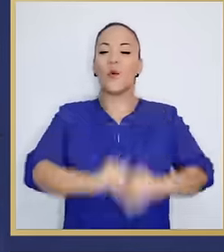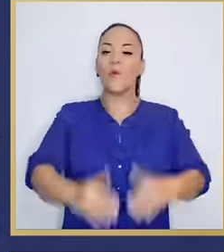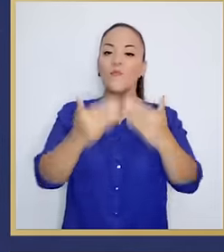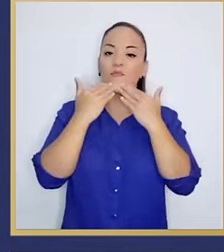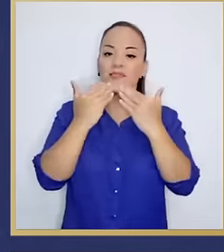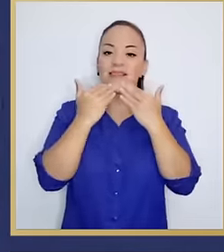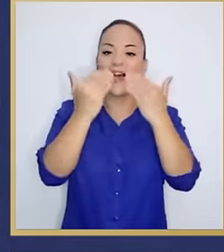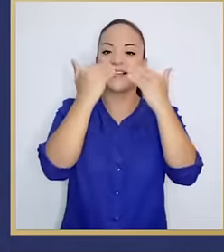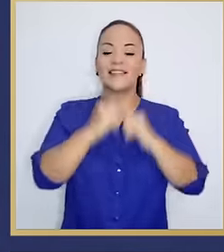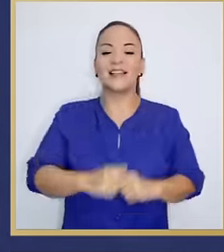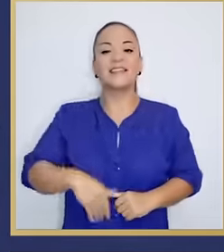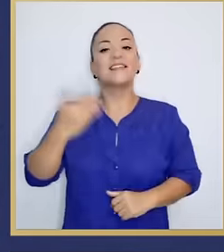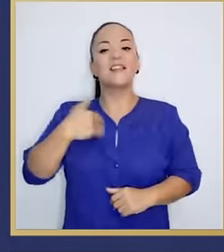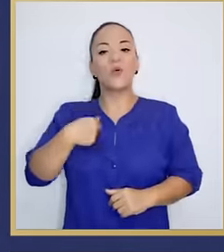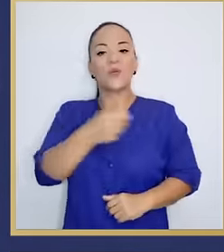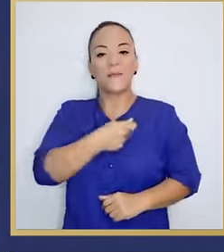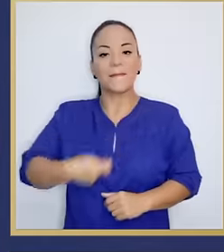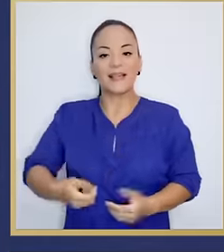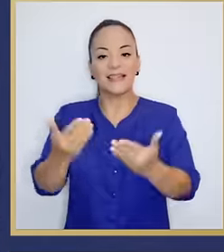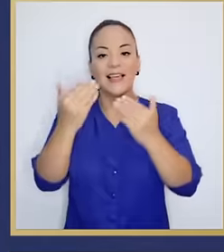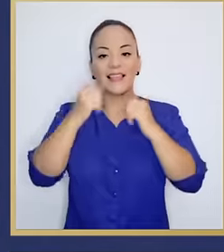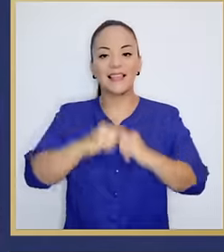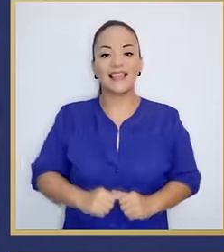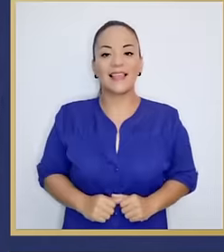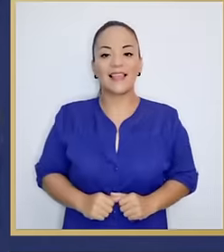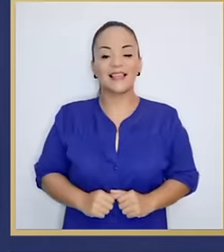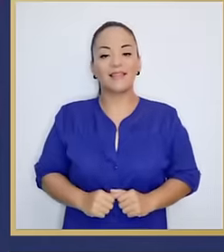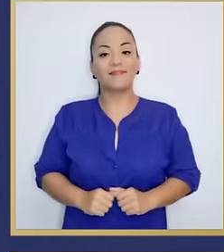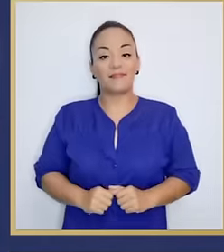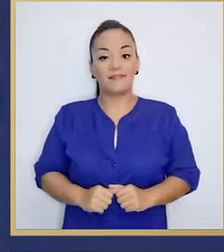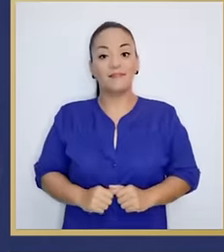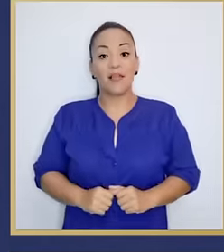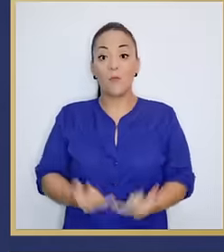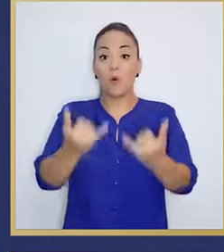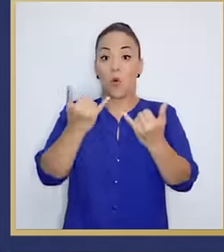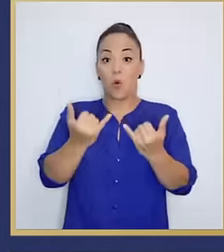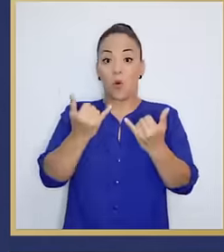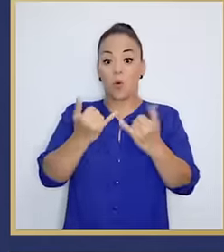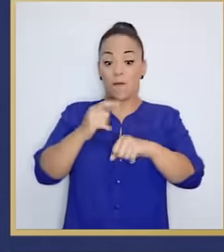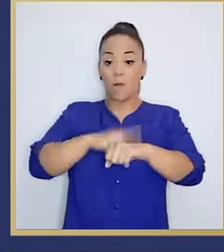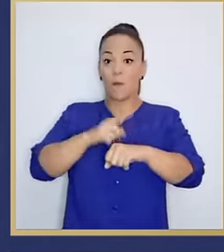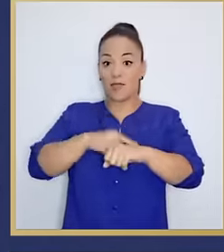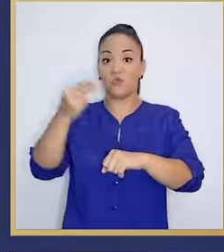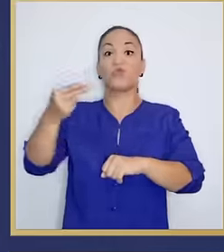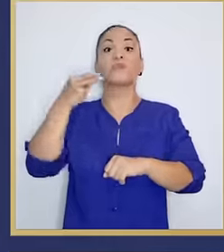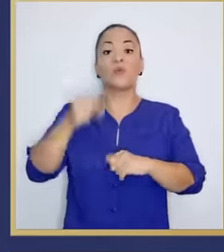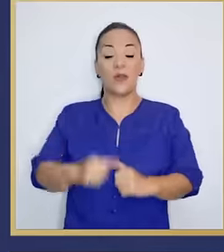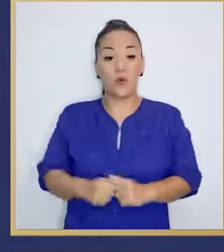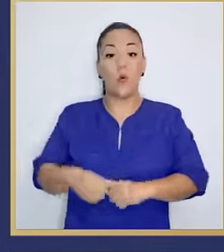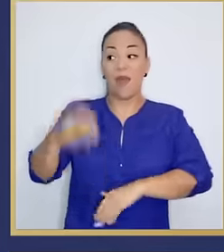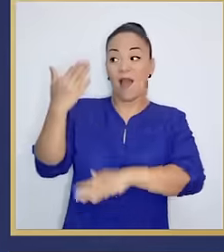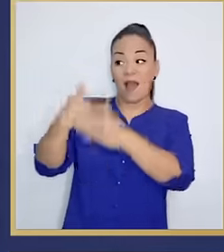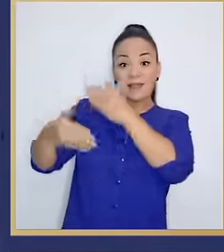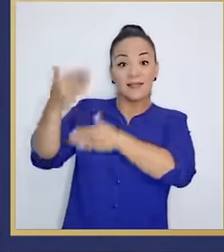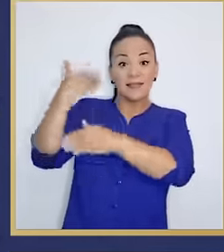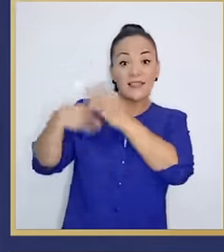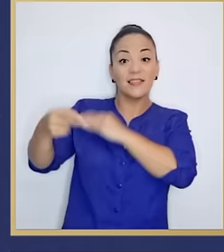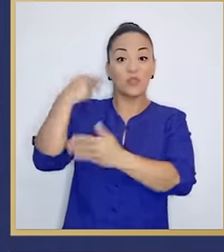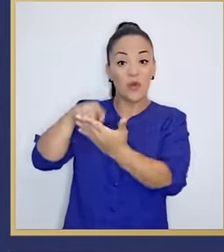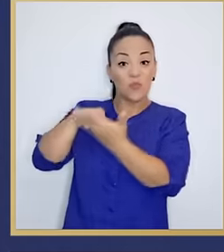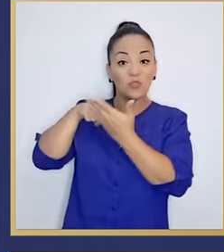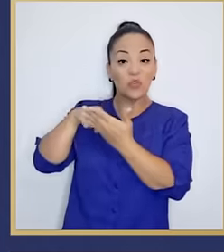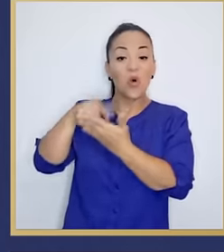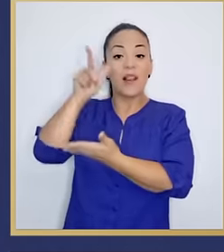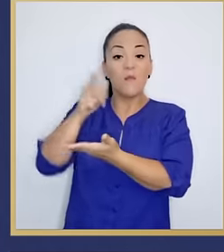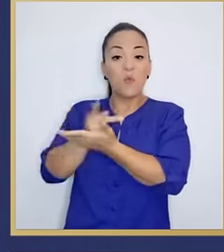señor presidente, porque en una coyuntura histórica, Limón siempre ha peleado solo, pero hoy